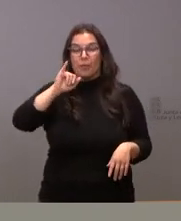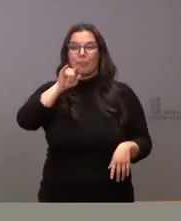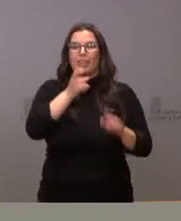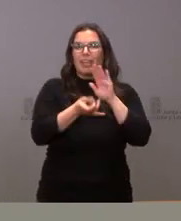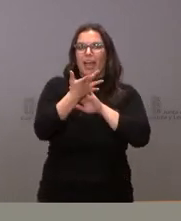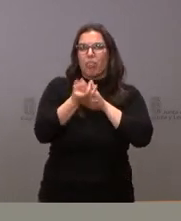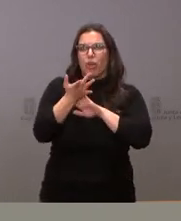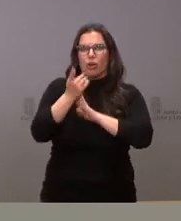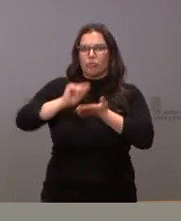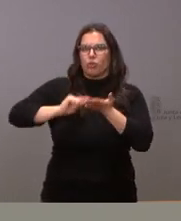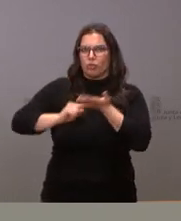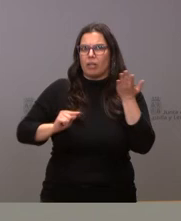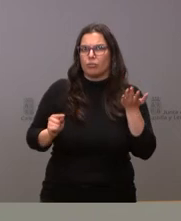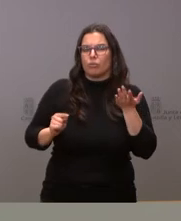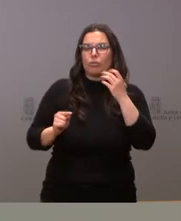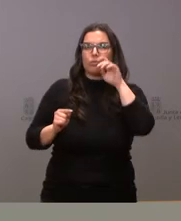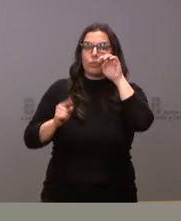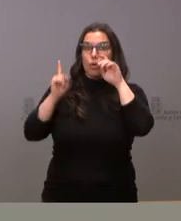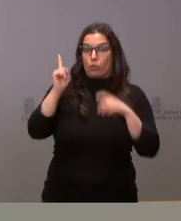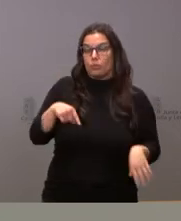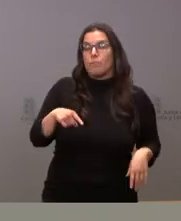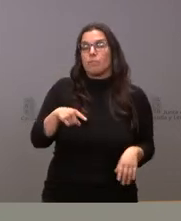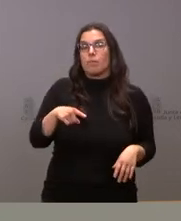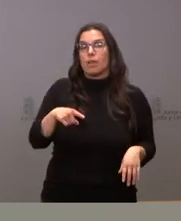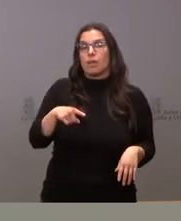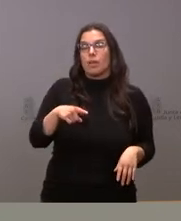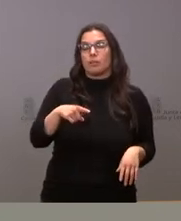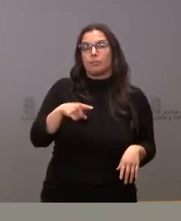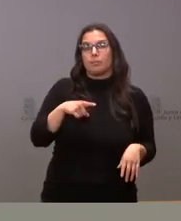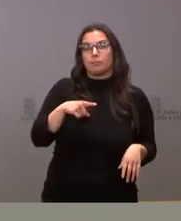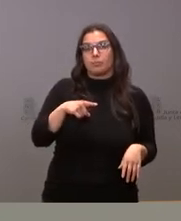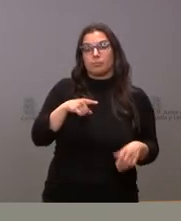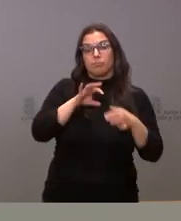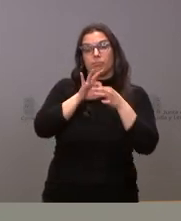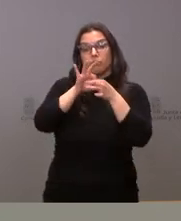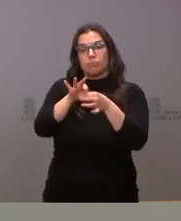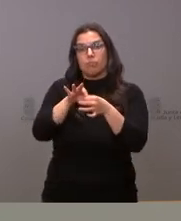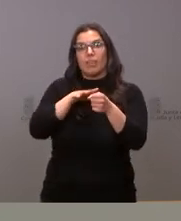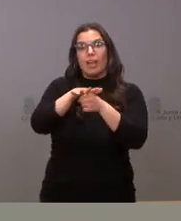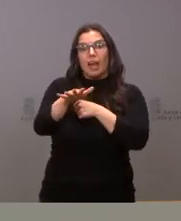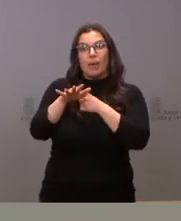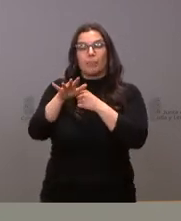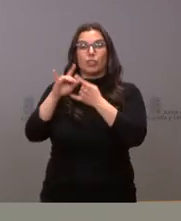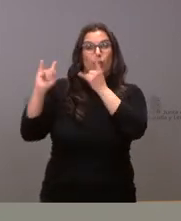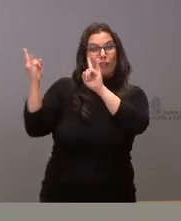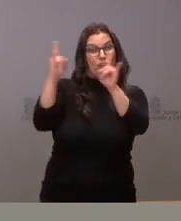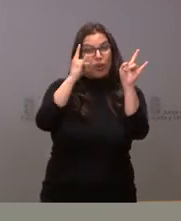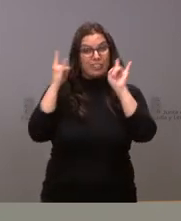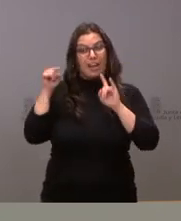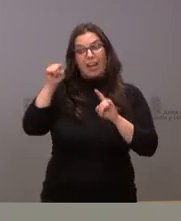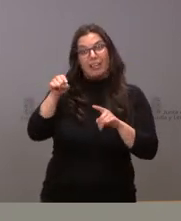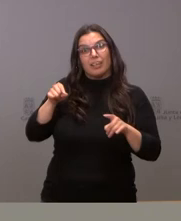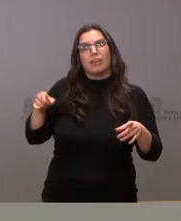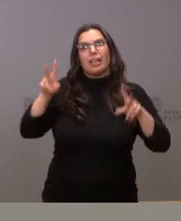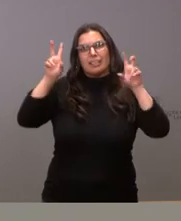empleo o como puede ser todo lo que tiene vinculación al ámbito de forestalia donde la Junta de Castilla y León siempre ha estado